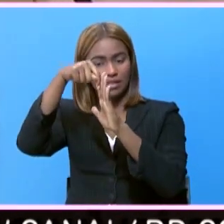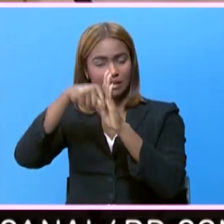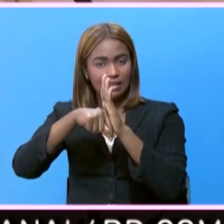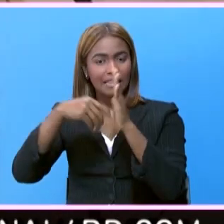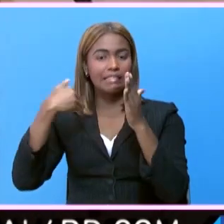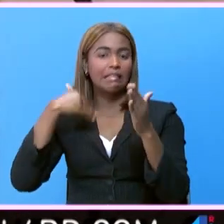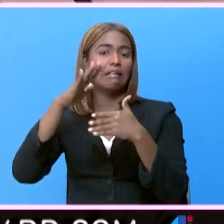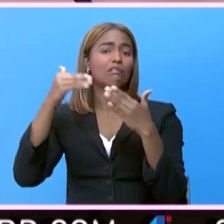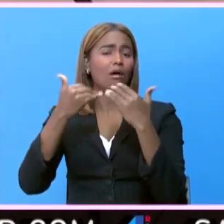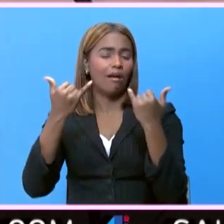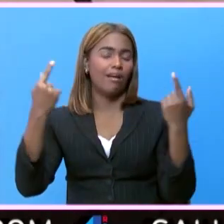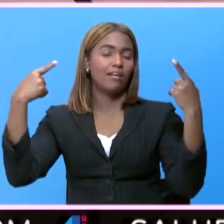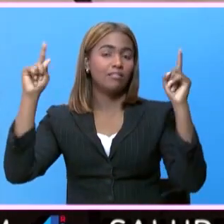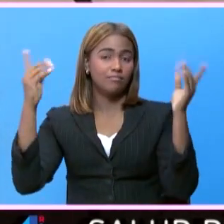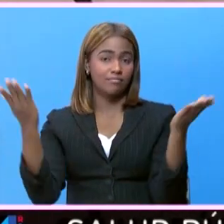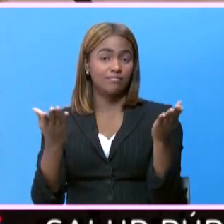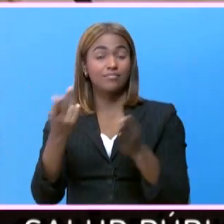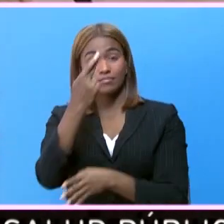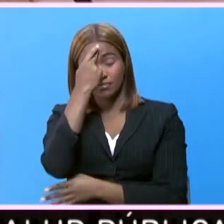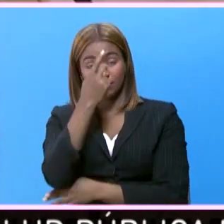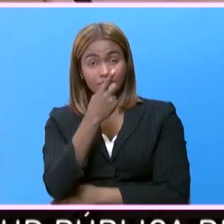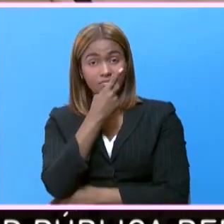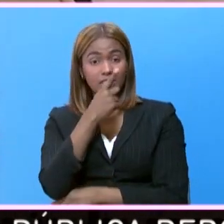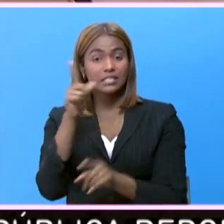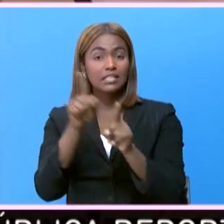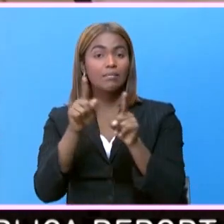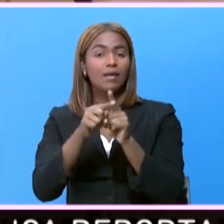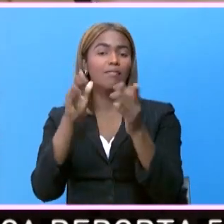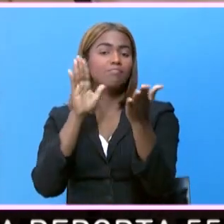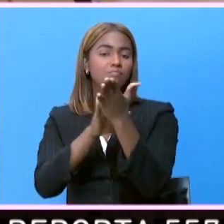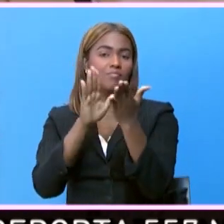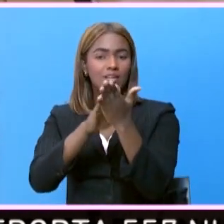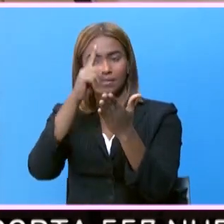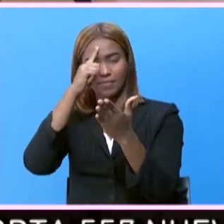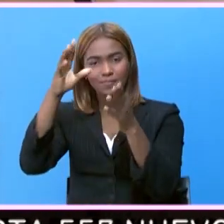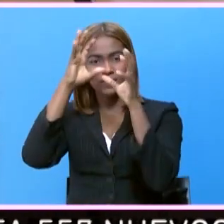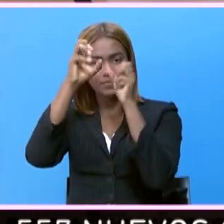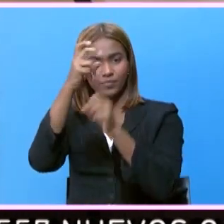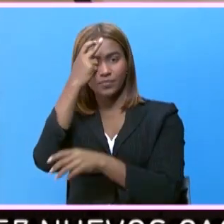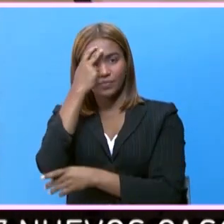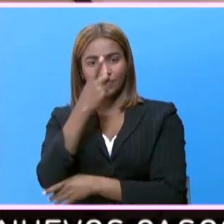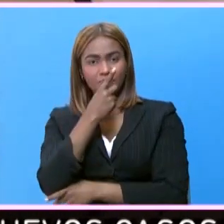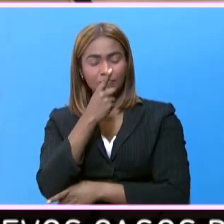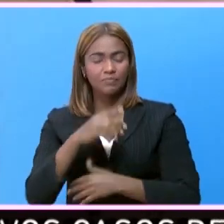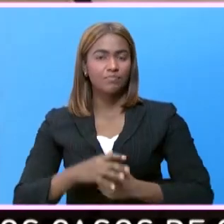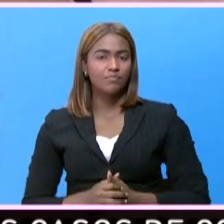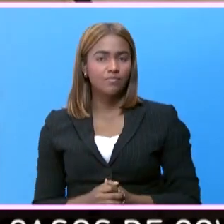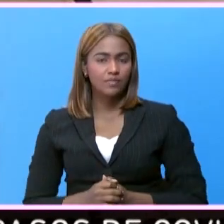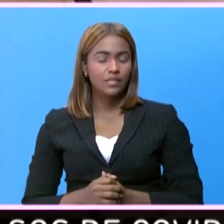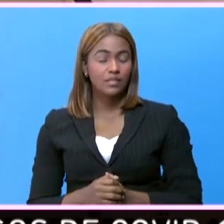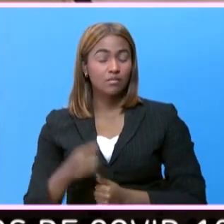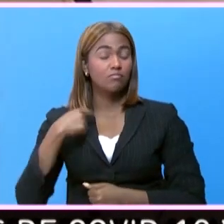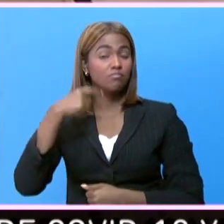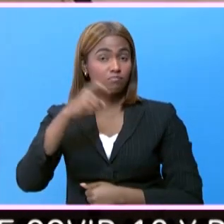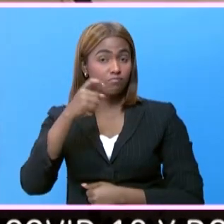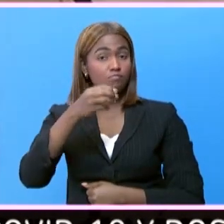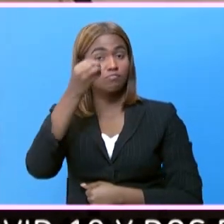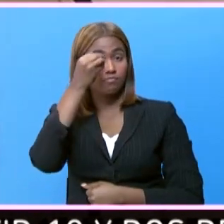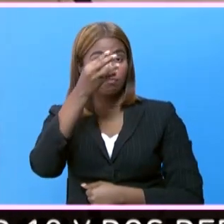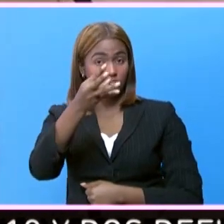que ha sido todo un éxito en la República Dominicana, y pido un aplauso para el presidente de la República. Debo decir